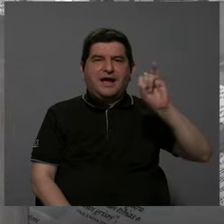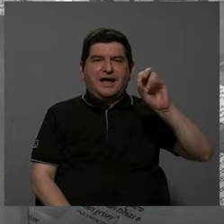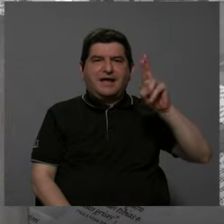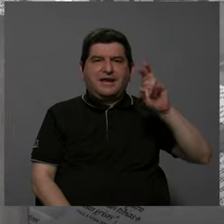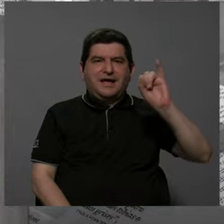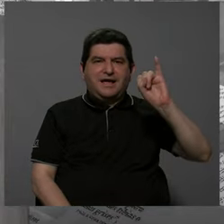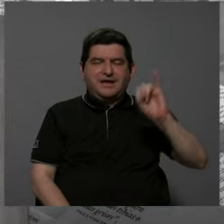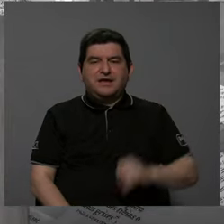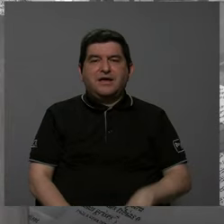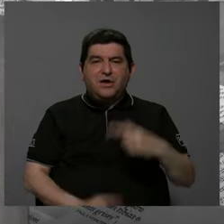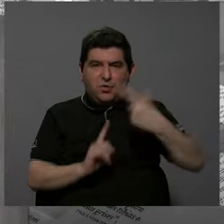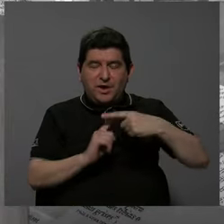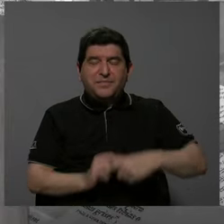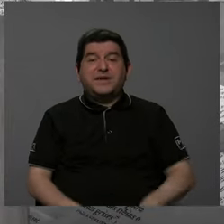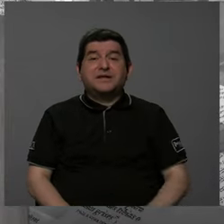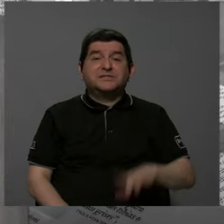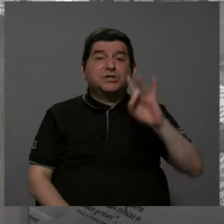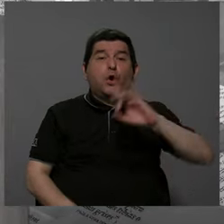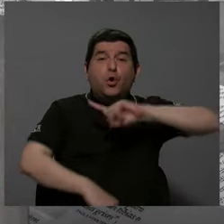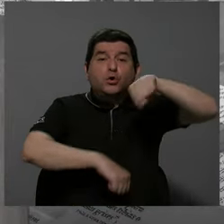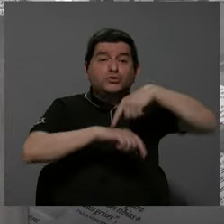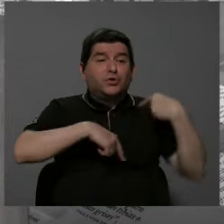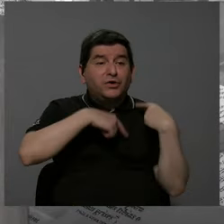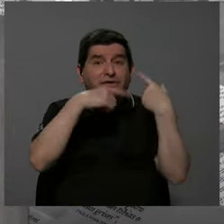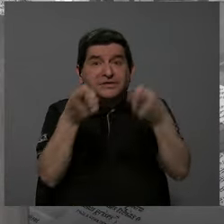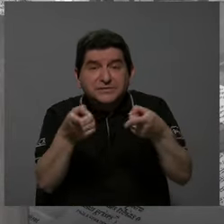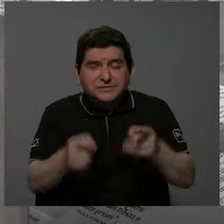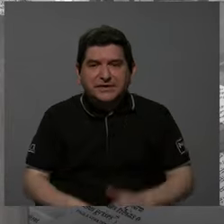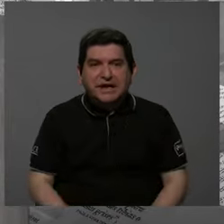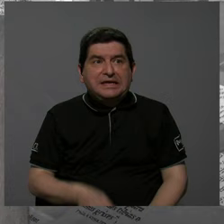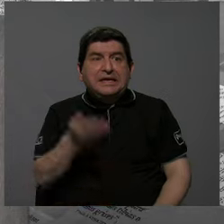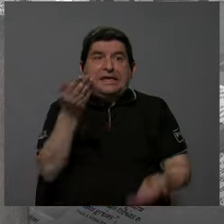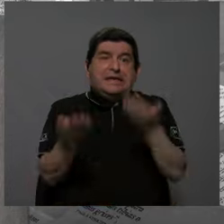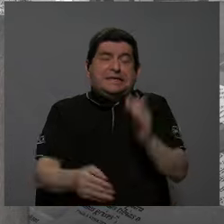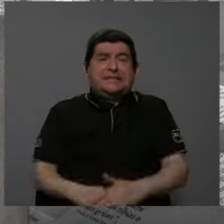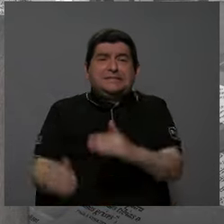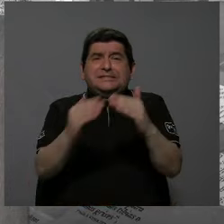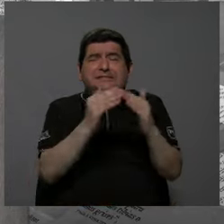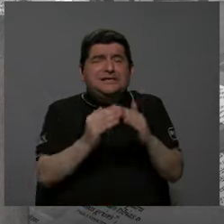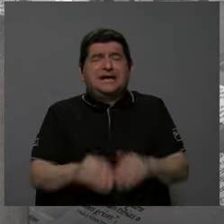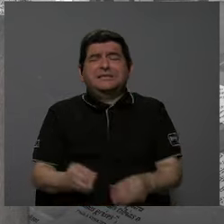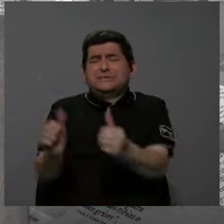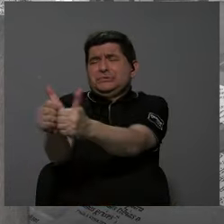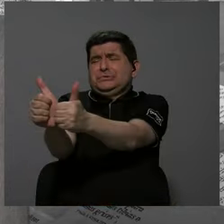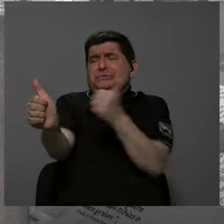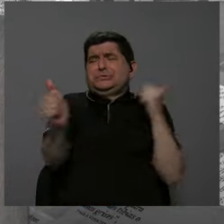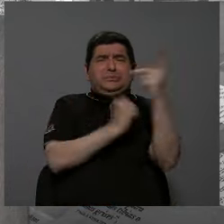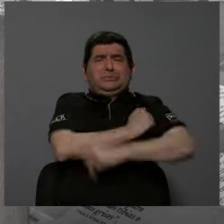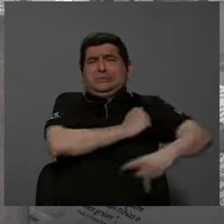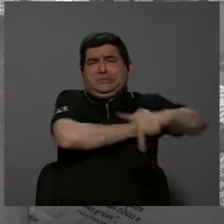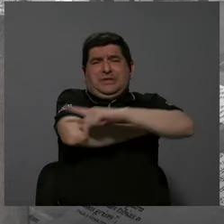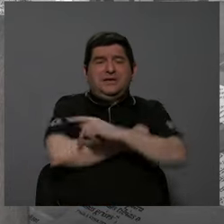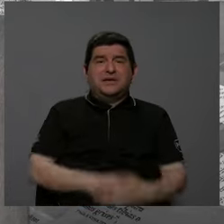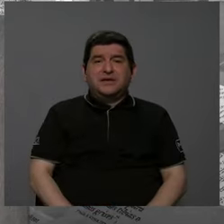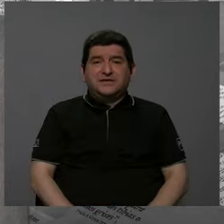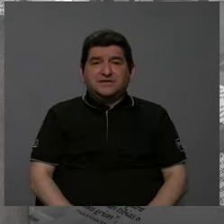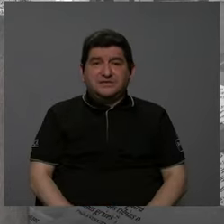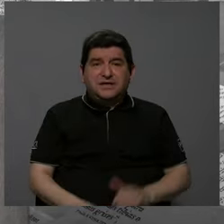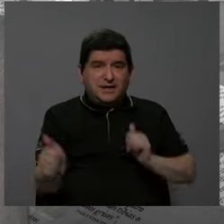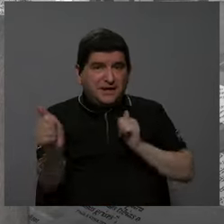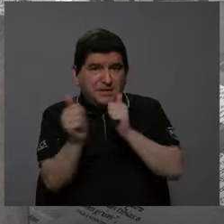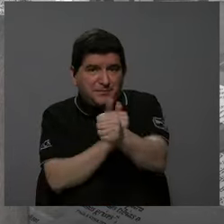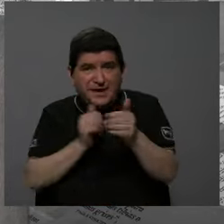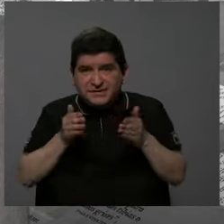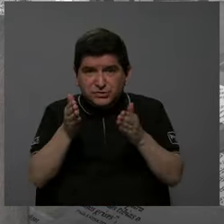Durábamos ocho horas en 1978 para llegar a Cariari de Guápiles. Era probablemente la comunidad más rezagada de este país, porque no había